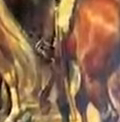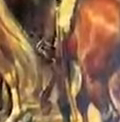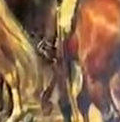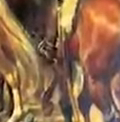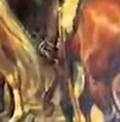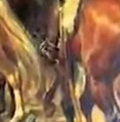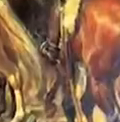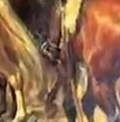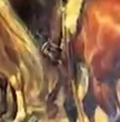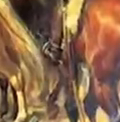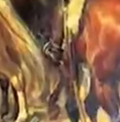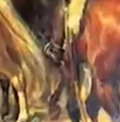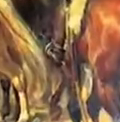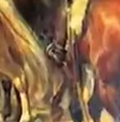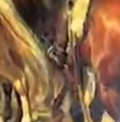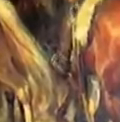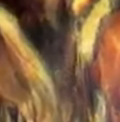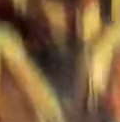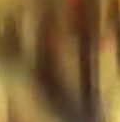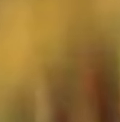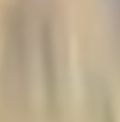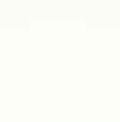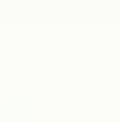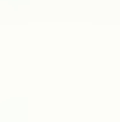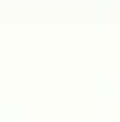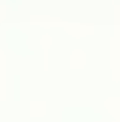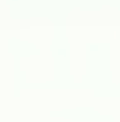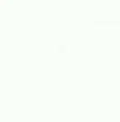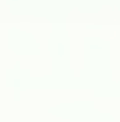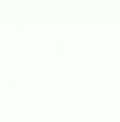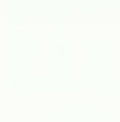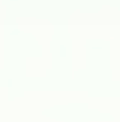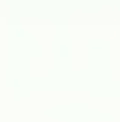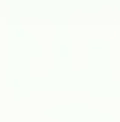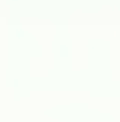Ambos documentos nos revelan el inicio de la emancipación en el Perú.